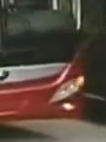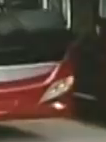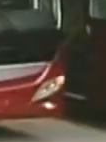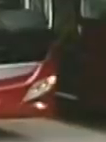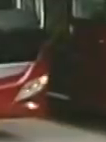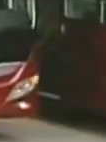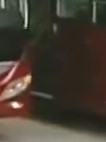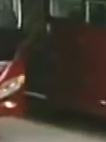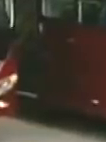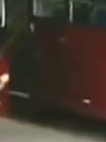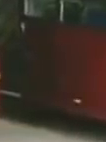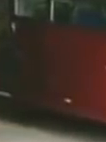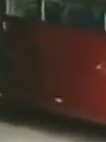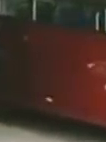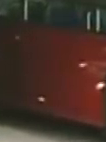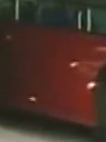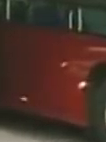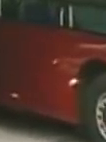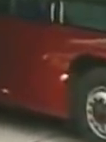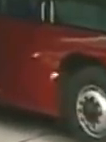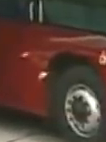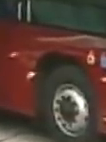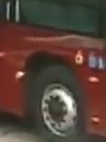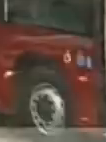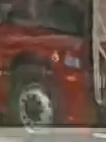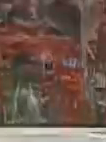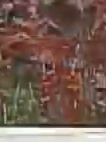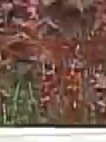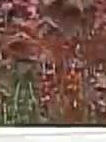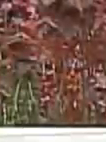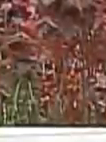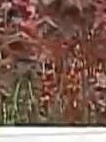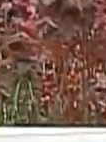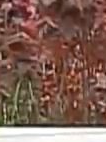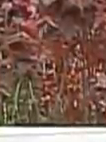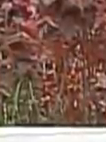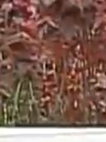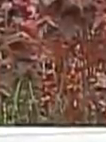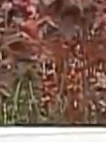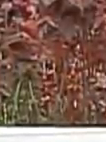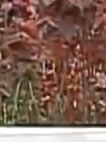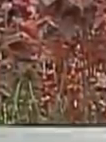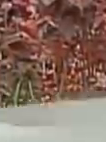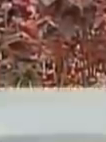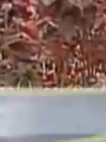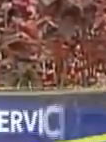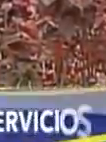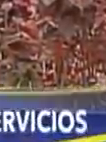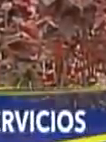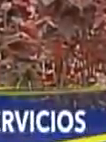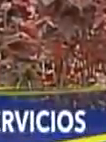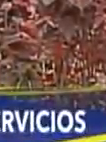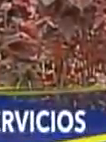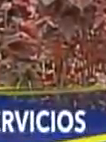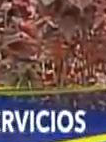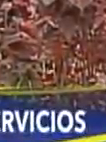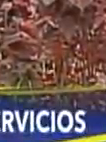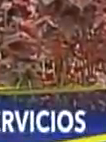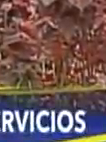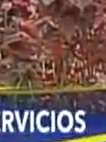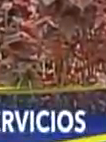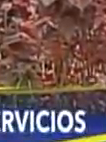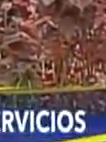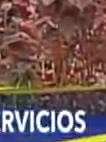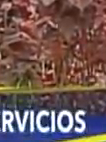Gaita, gaita, gaita, gaita, gaita que suena, gaita que alegra, felices